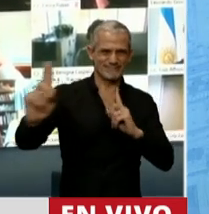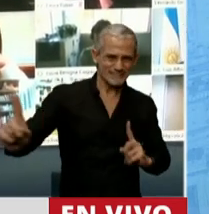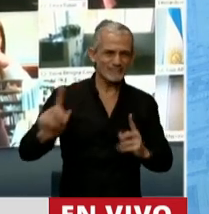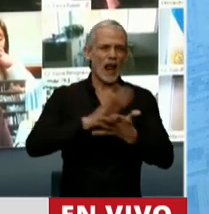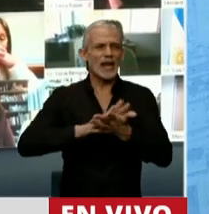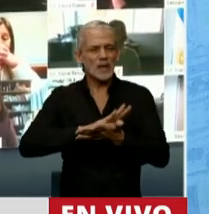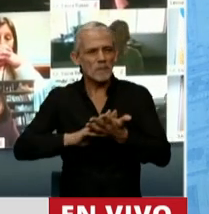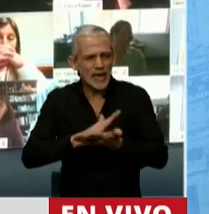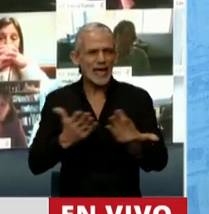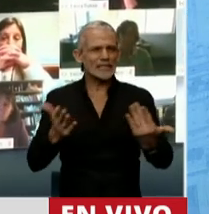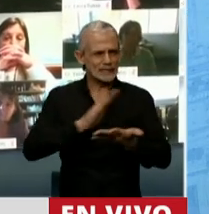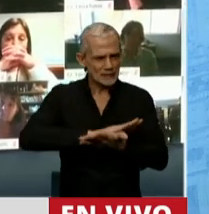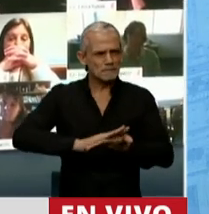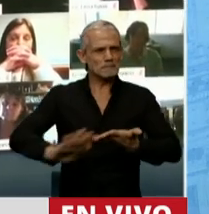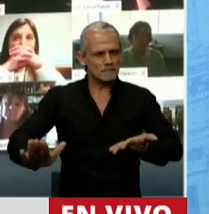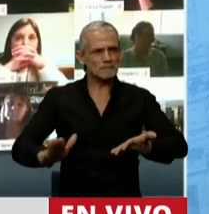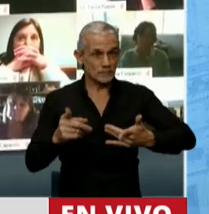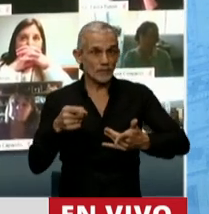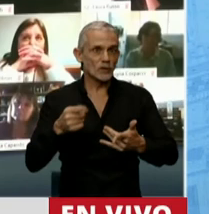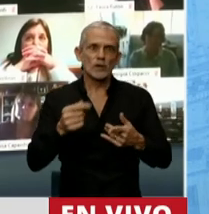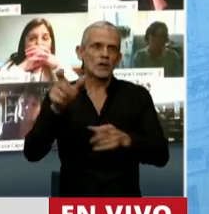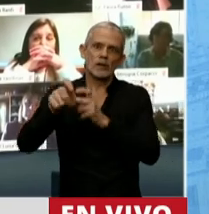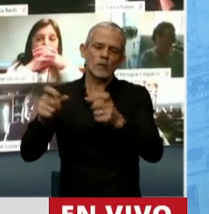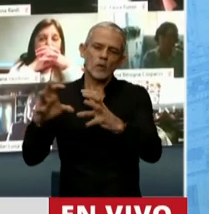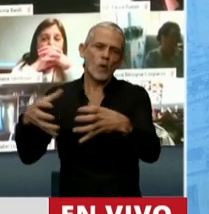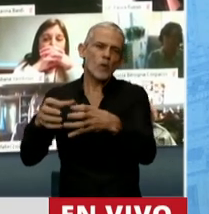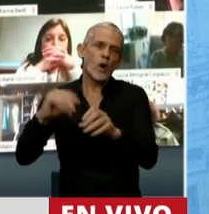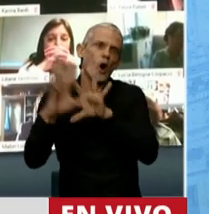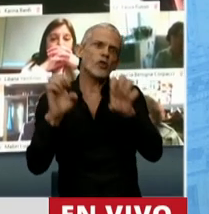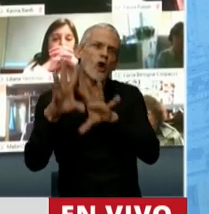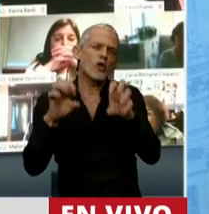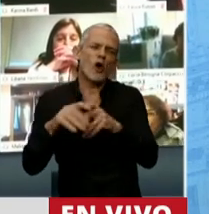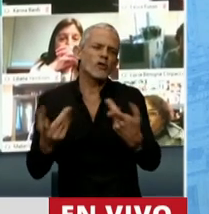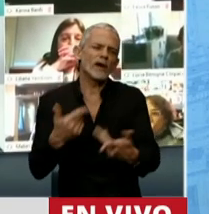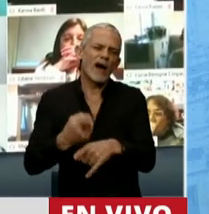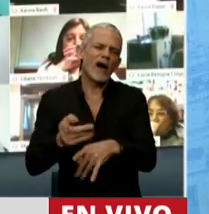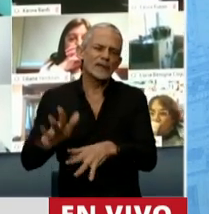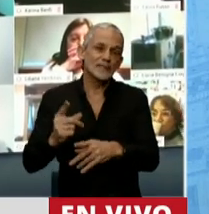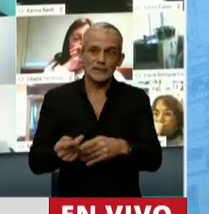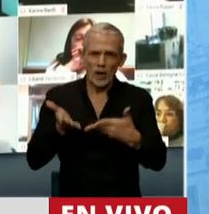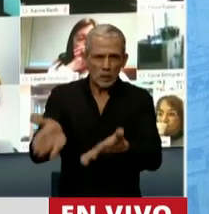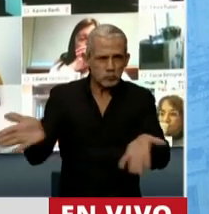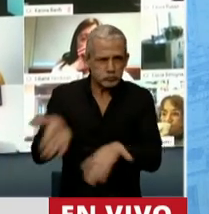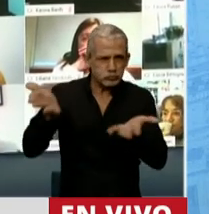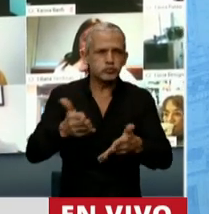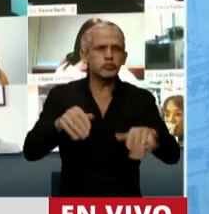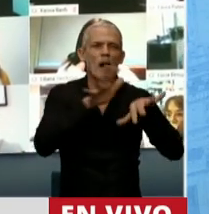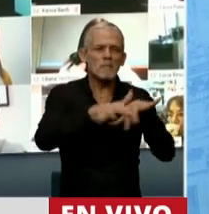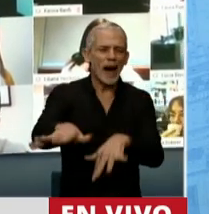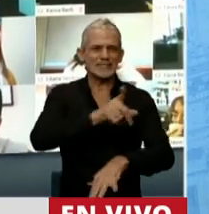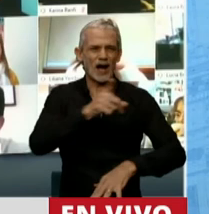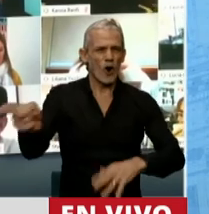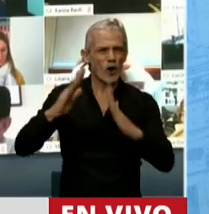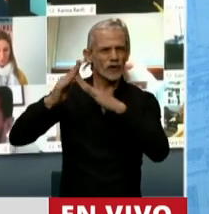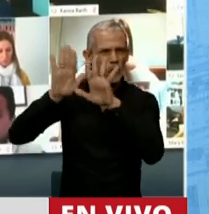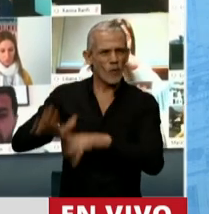higiene. Pero bueno, estos odiadores seriales son los que promueven las marchas en contra de